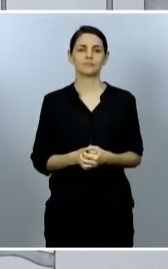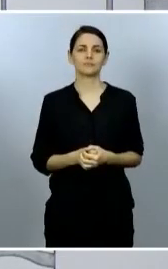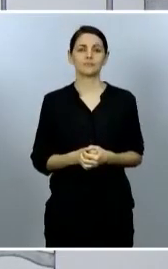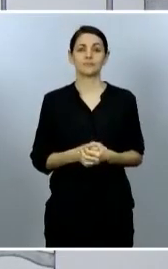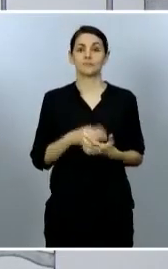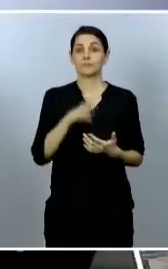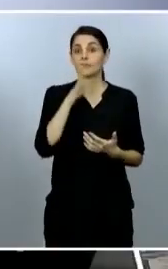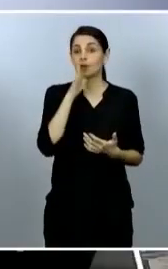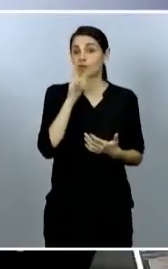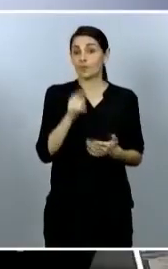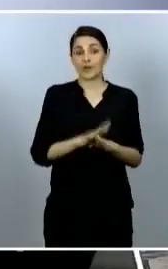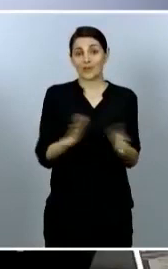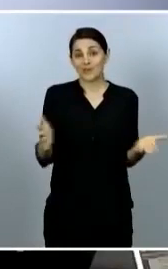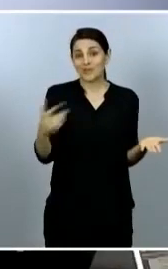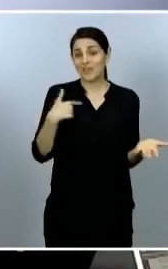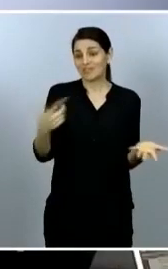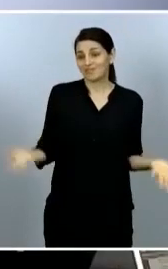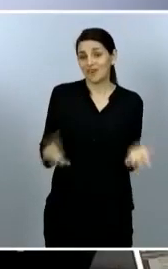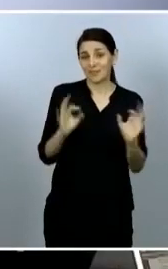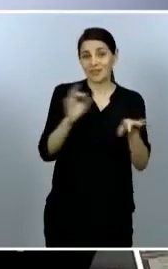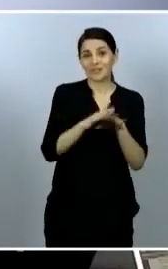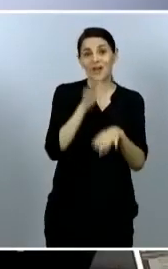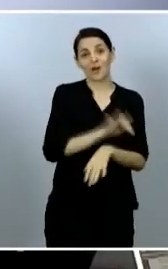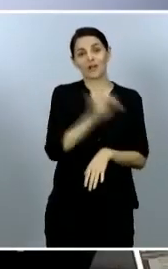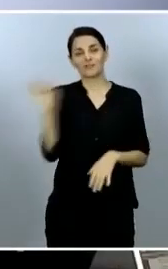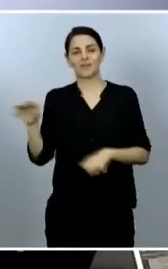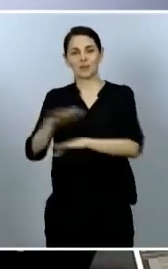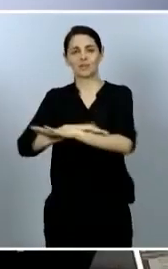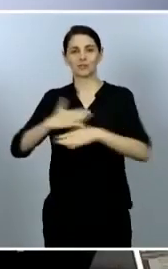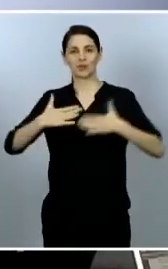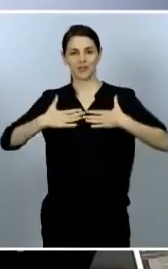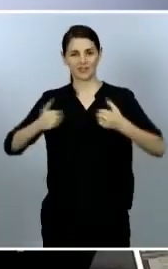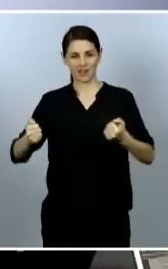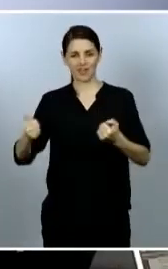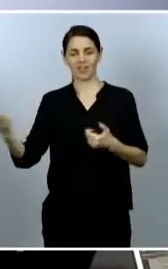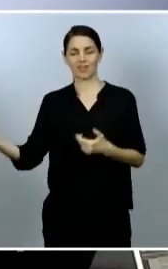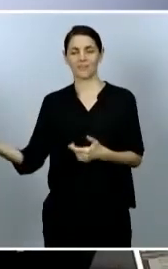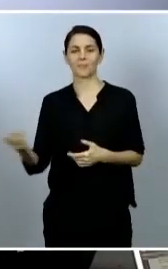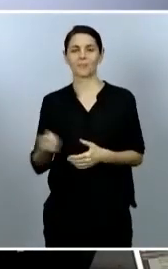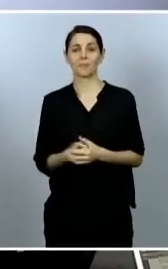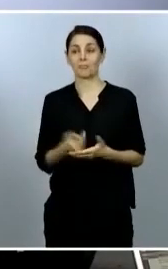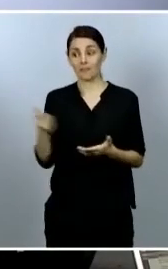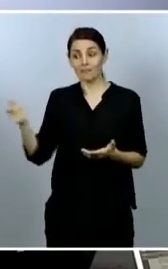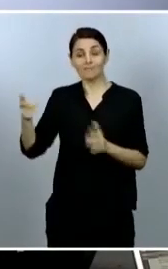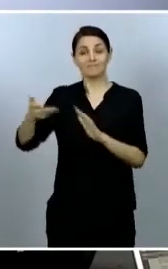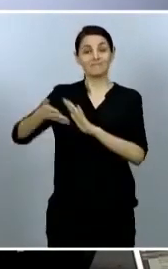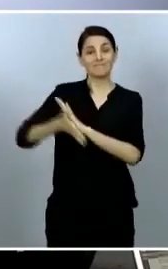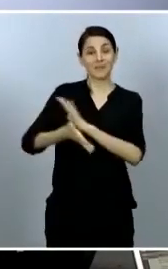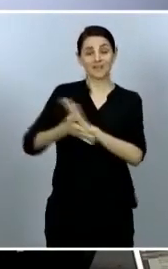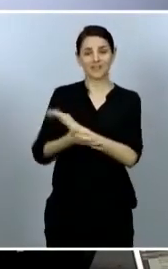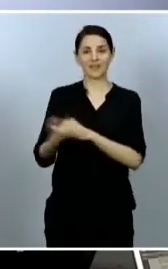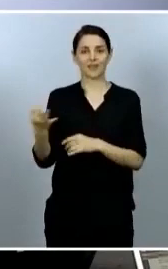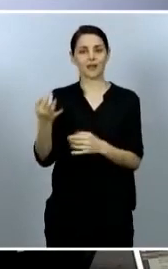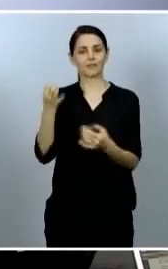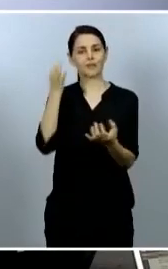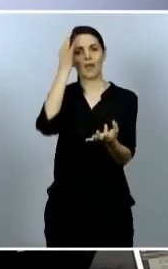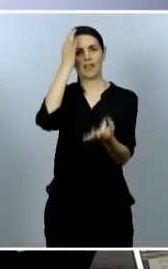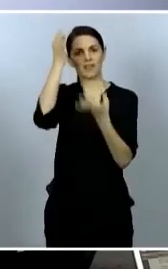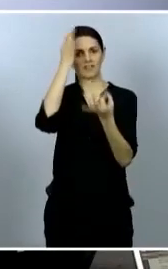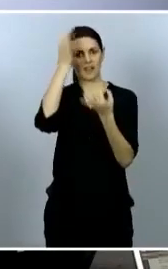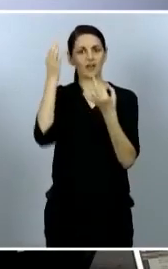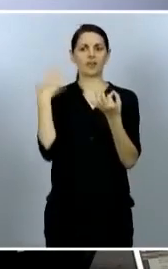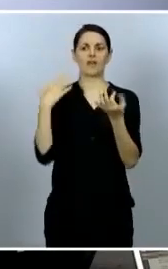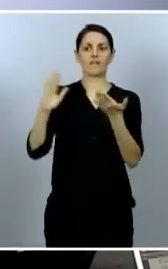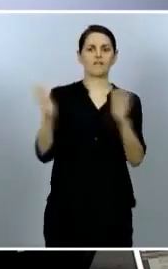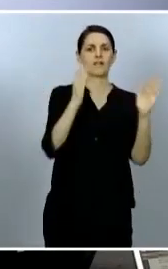ahora la palabra a mi compañero, el ministro de Sanidad, Salvador Illa, quien va a informar de todos los detalles de cambios de fase en los